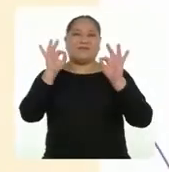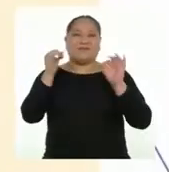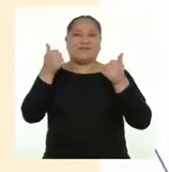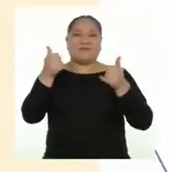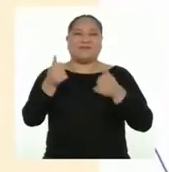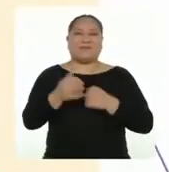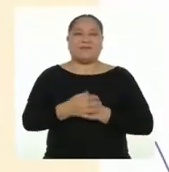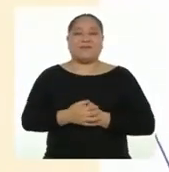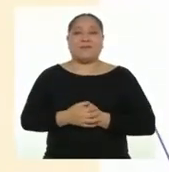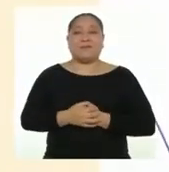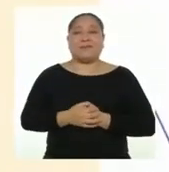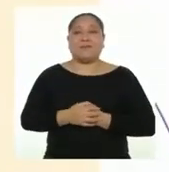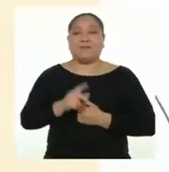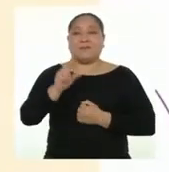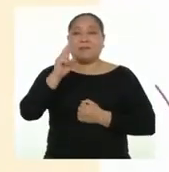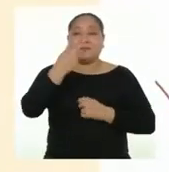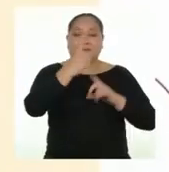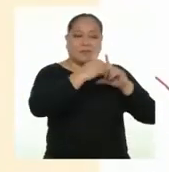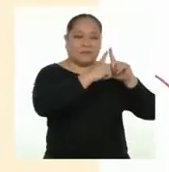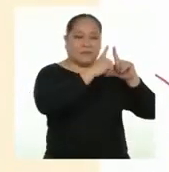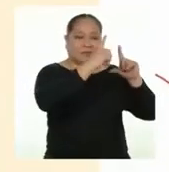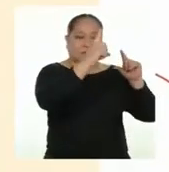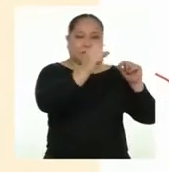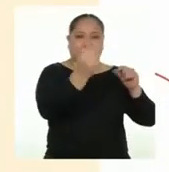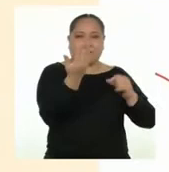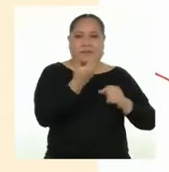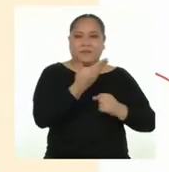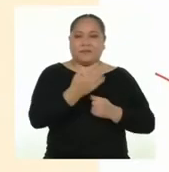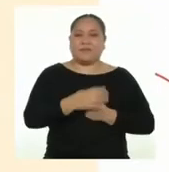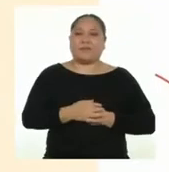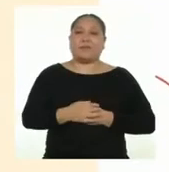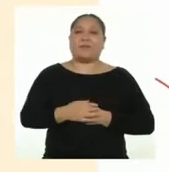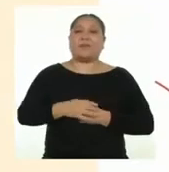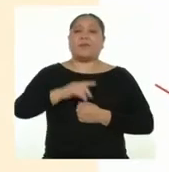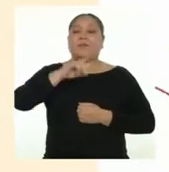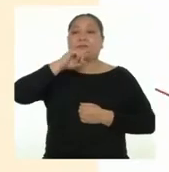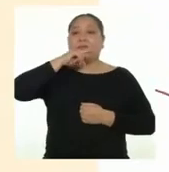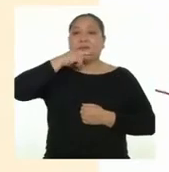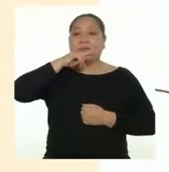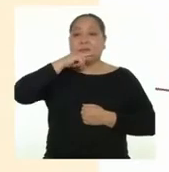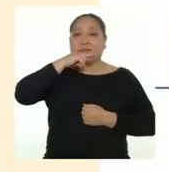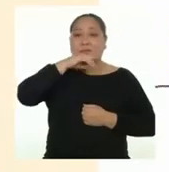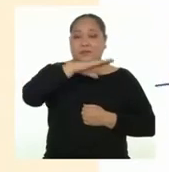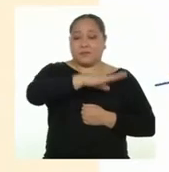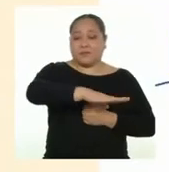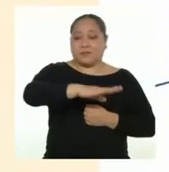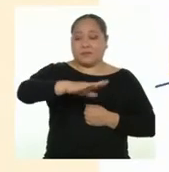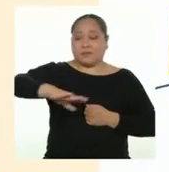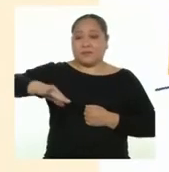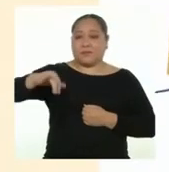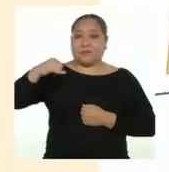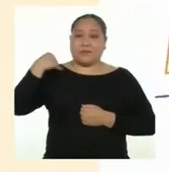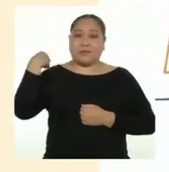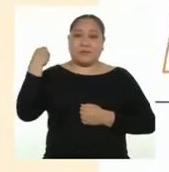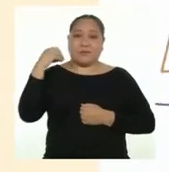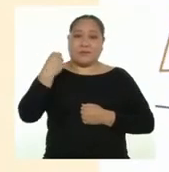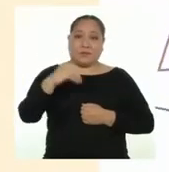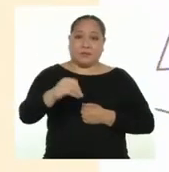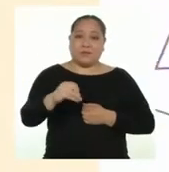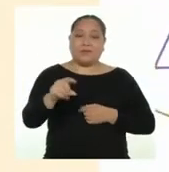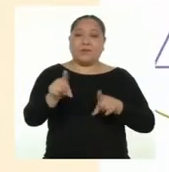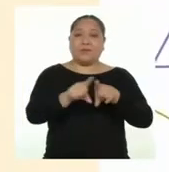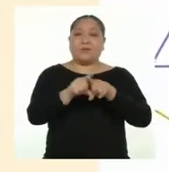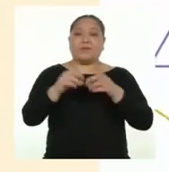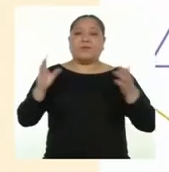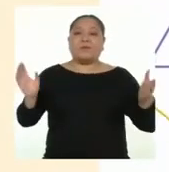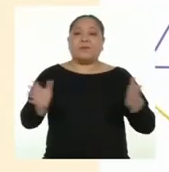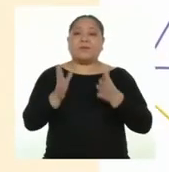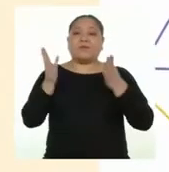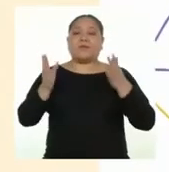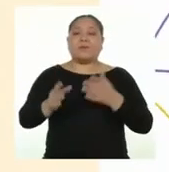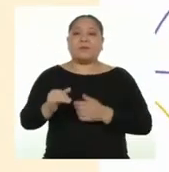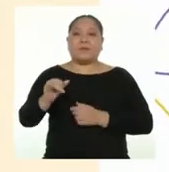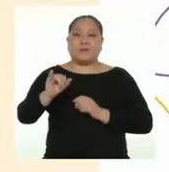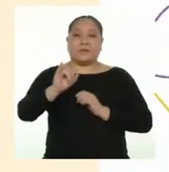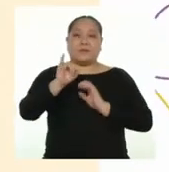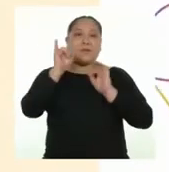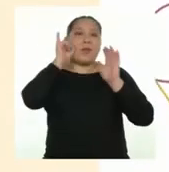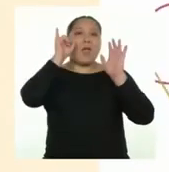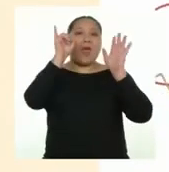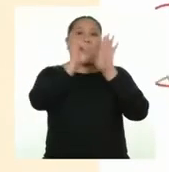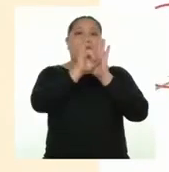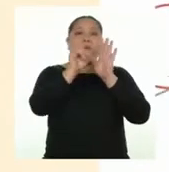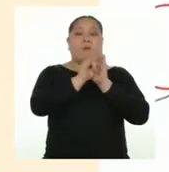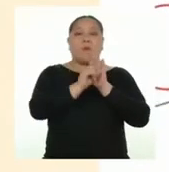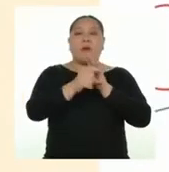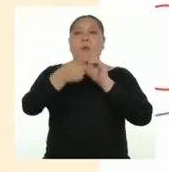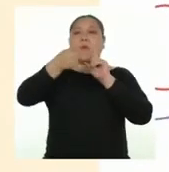Fantástico. El segundo párrafo va así. Las niñas y adolescentes necesitan que se promuevan una imagen positiva de ellas,